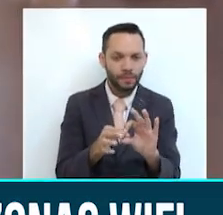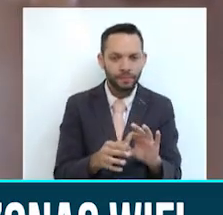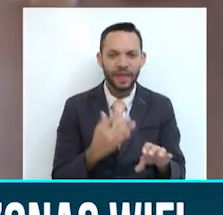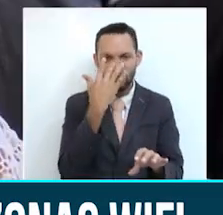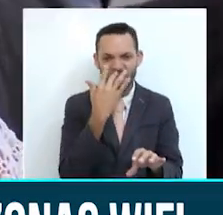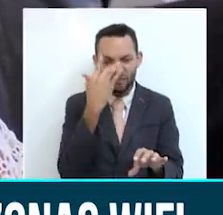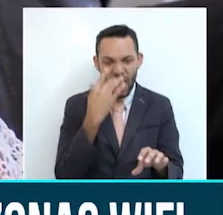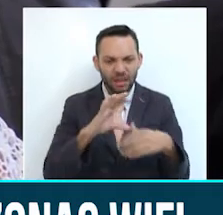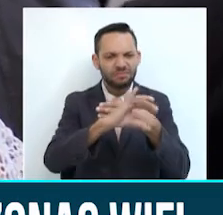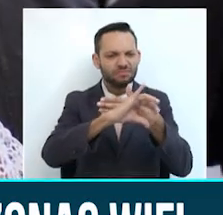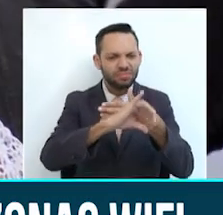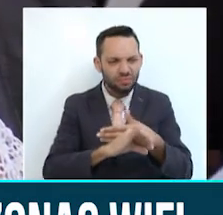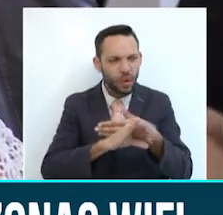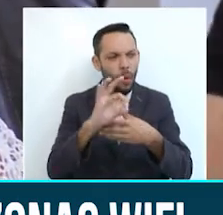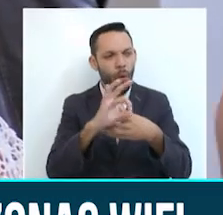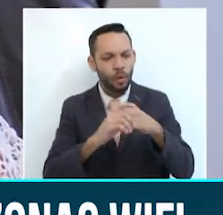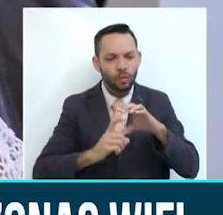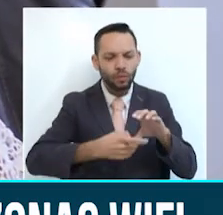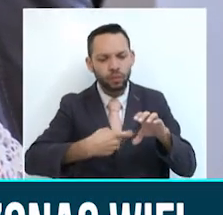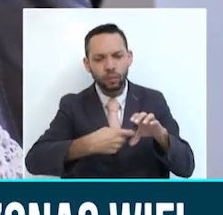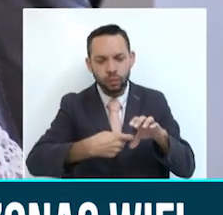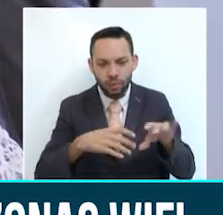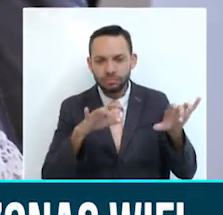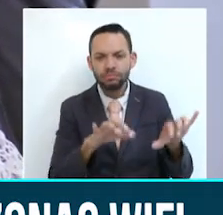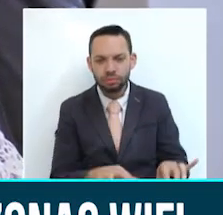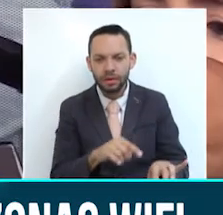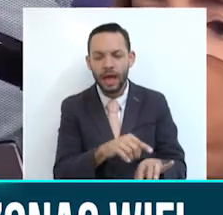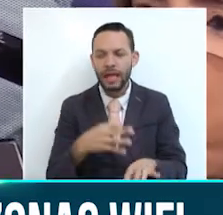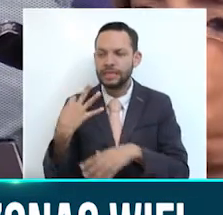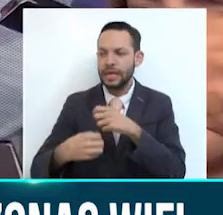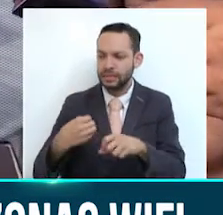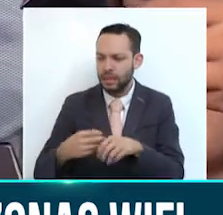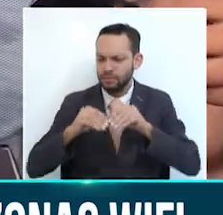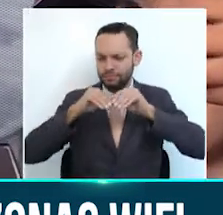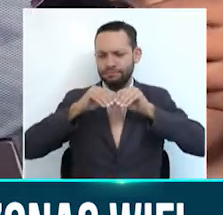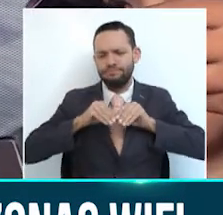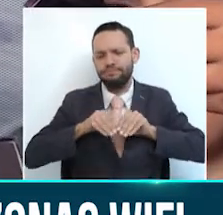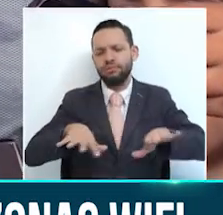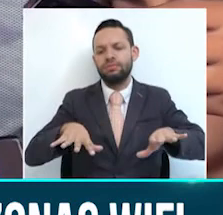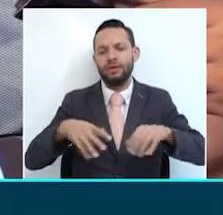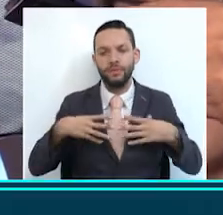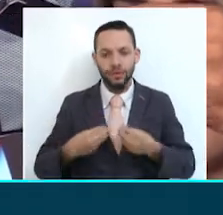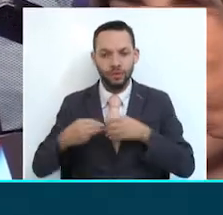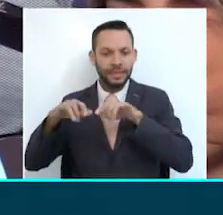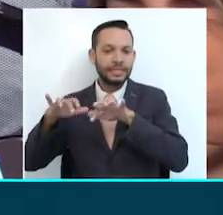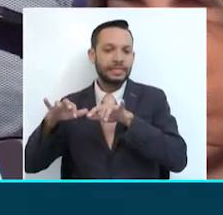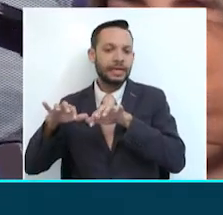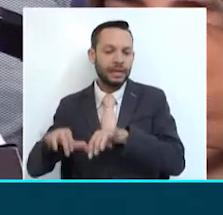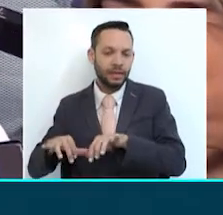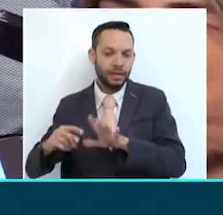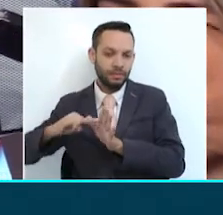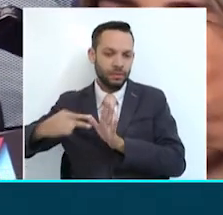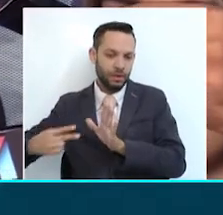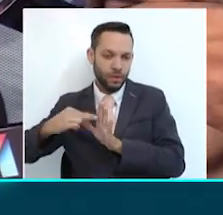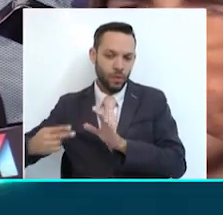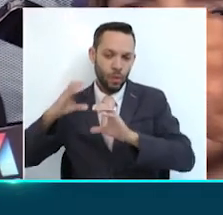entretenimientos, labor en la que se ha avanzado durante los últimos tres años. En esta administración se creó la Secretaría de las TIC, la Secretaría de